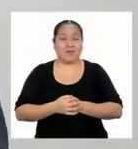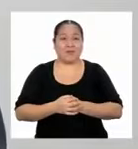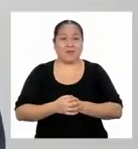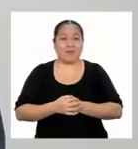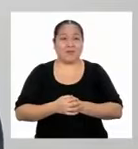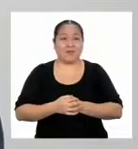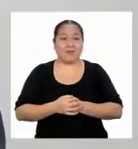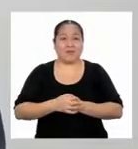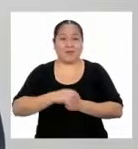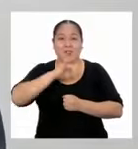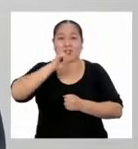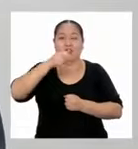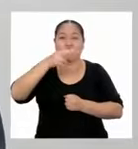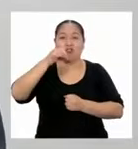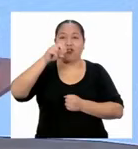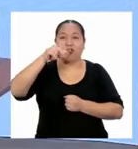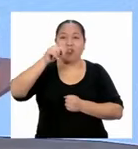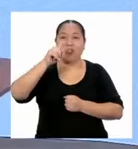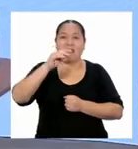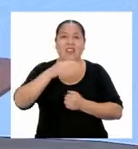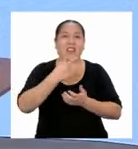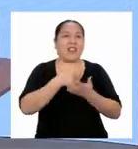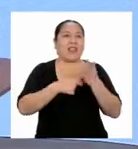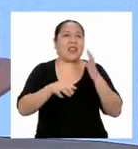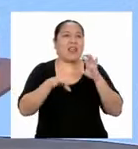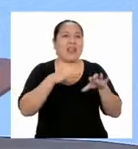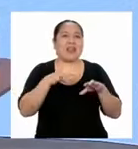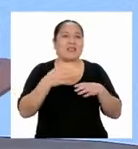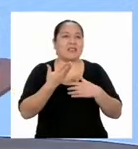Jonathan, ¿qué haces?